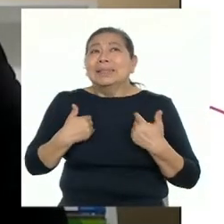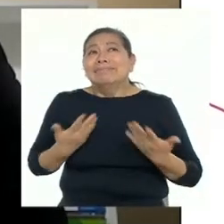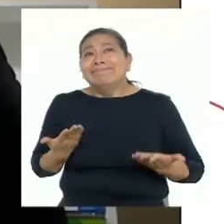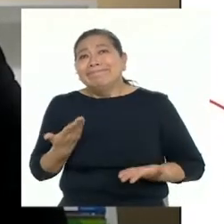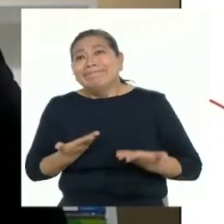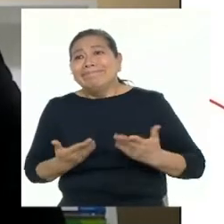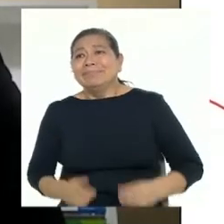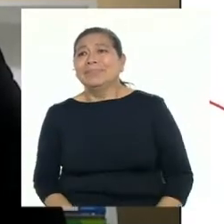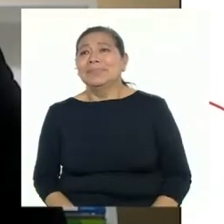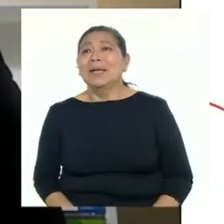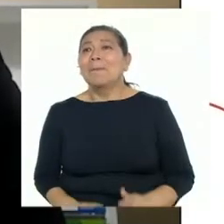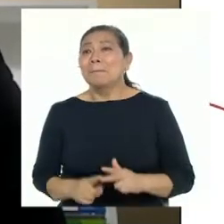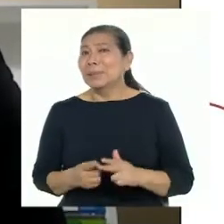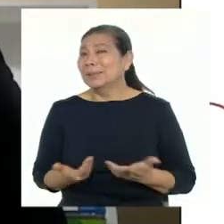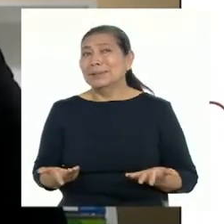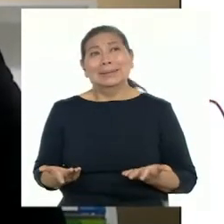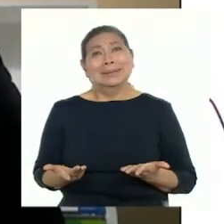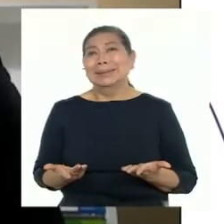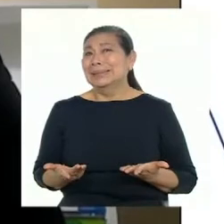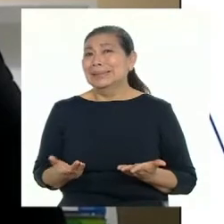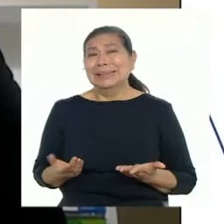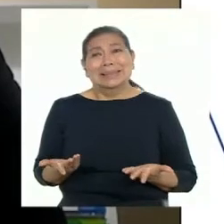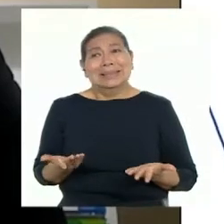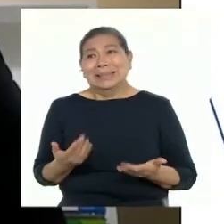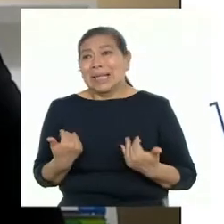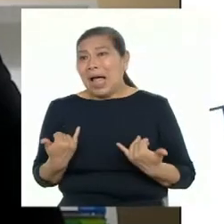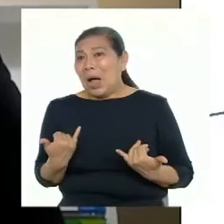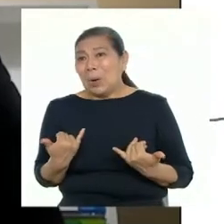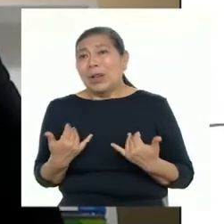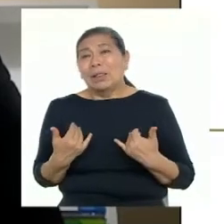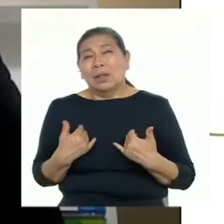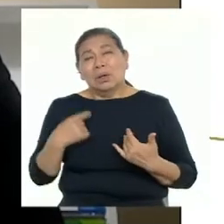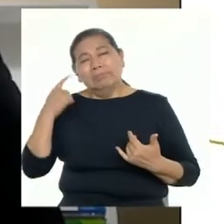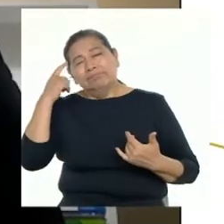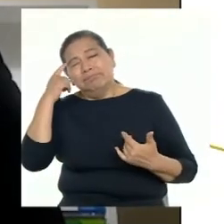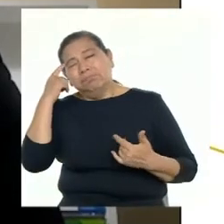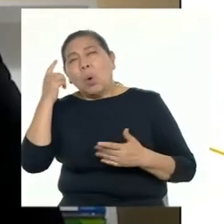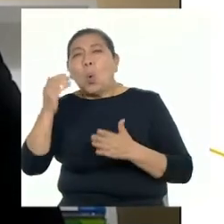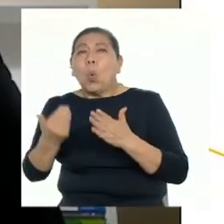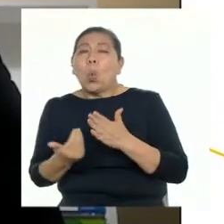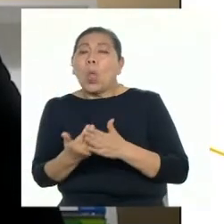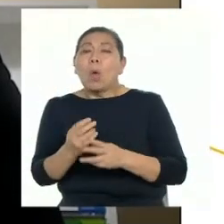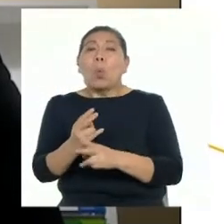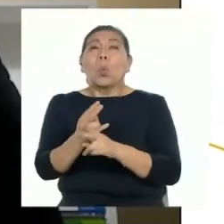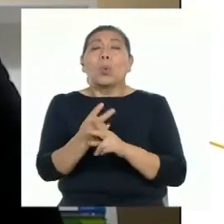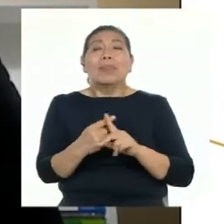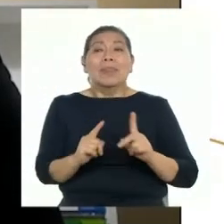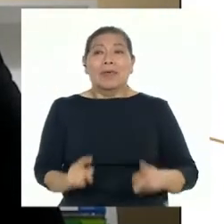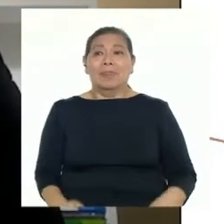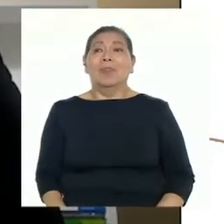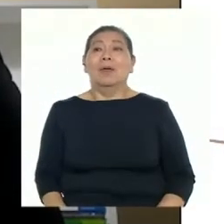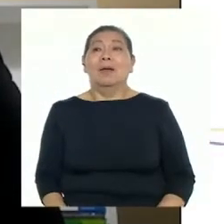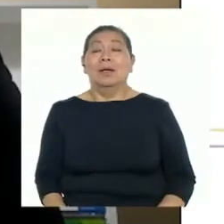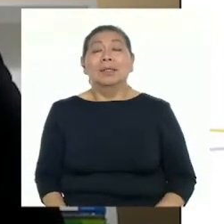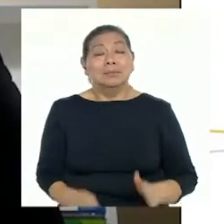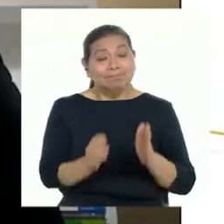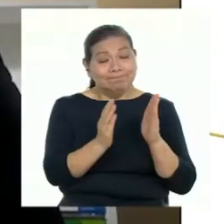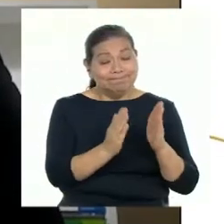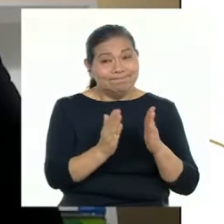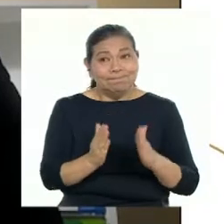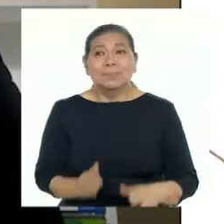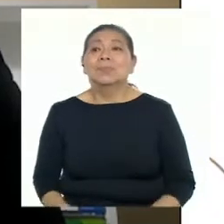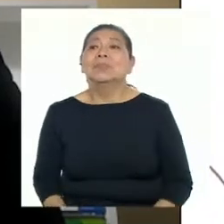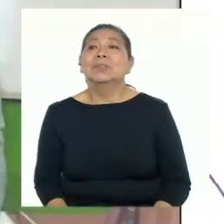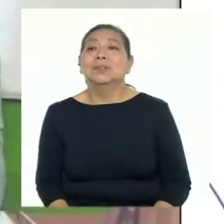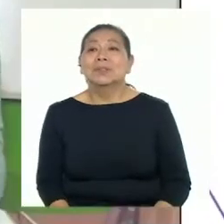empezar desde cero, mejor dicho, ya que ahora tenemos que implementar más bioseguridad y es estrictamente,